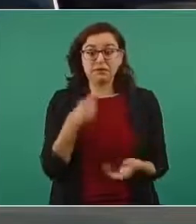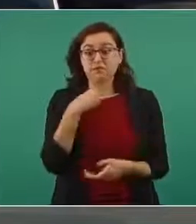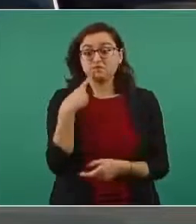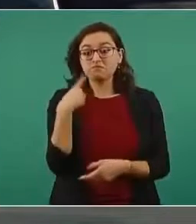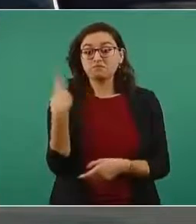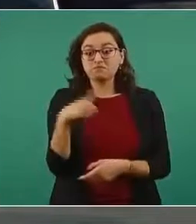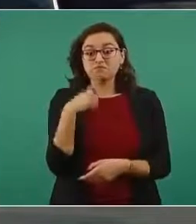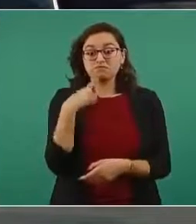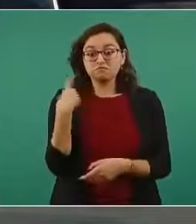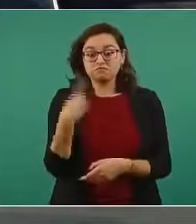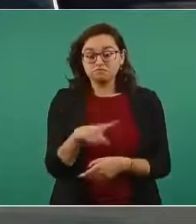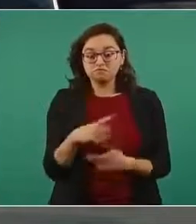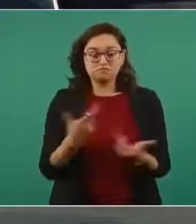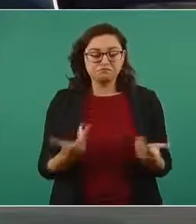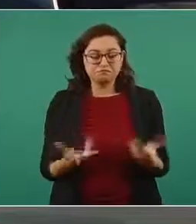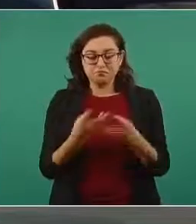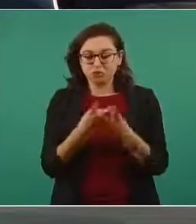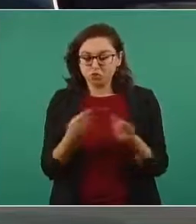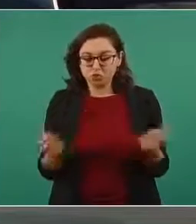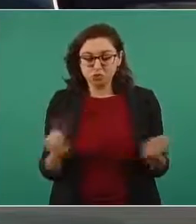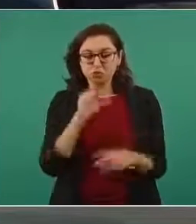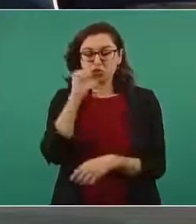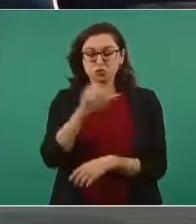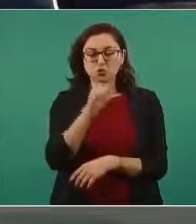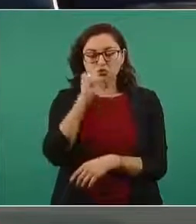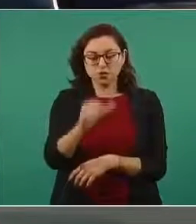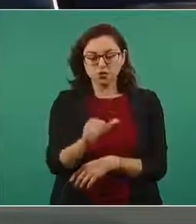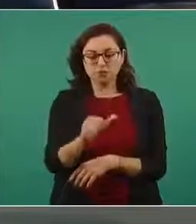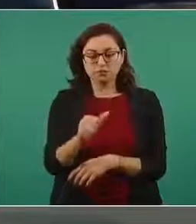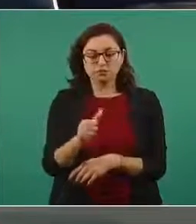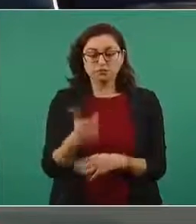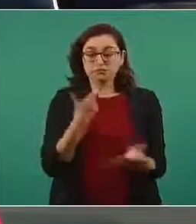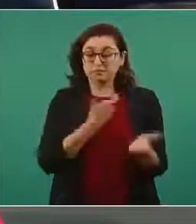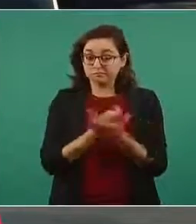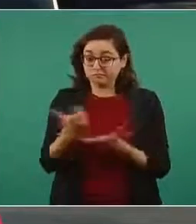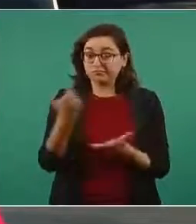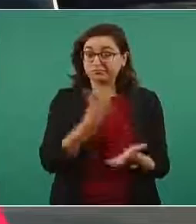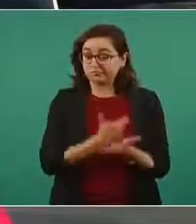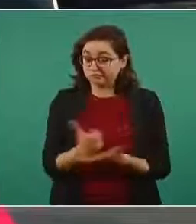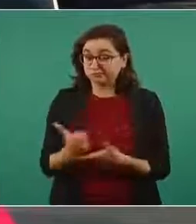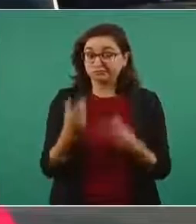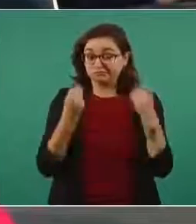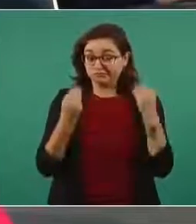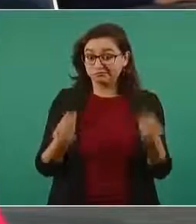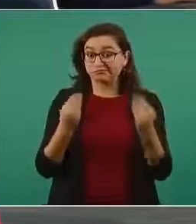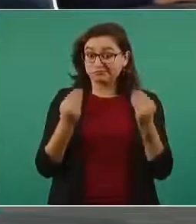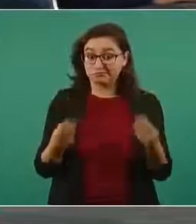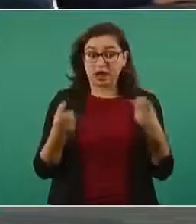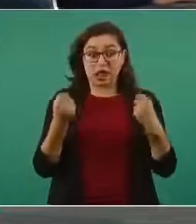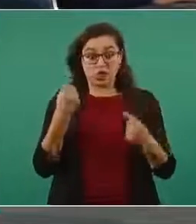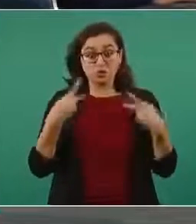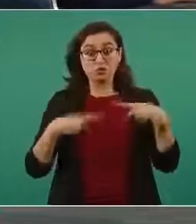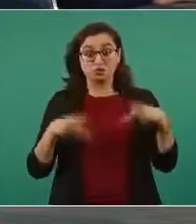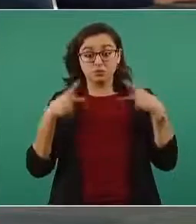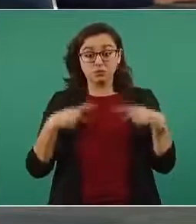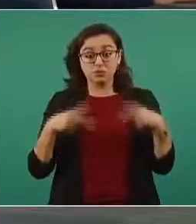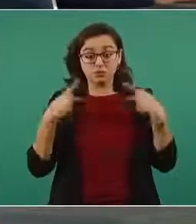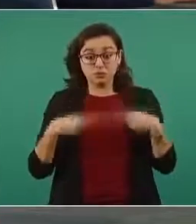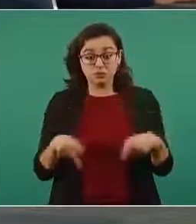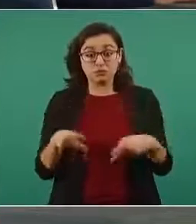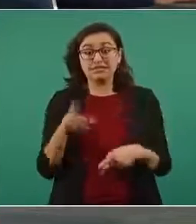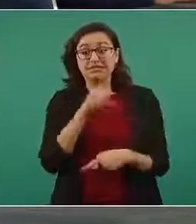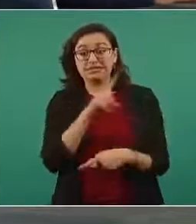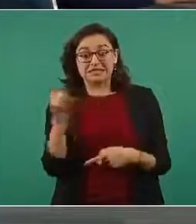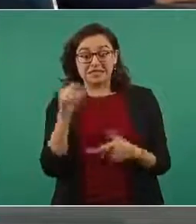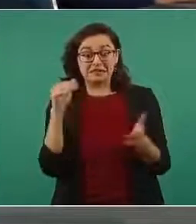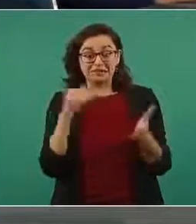está detenida no se ha resuelto les deben les cobraron mucho dinero hasta hay personas enfermeros que dieron hasta